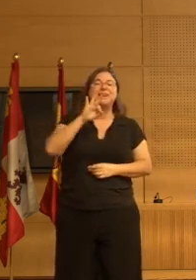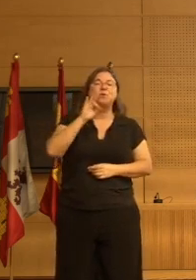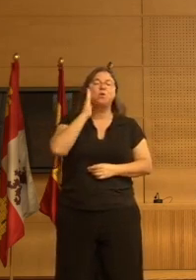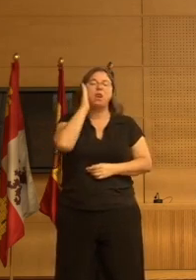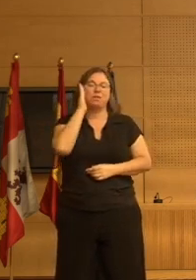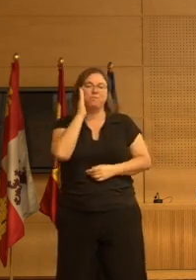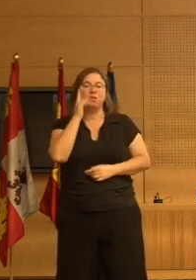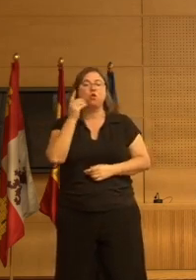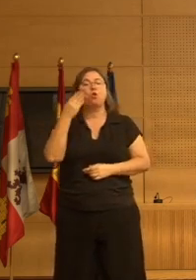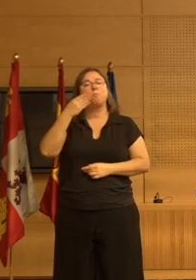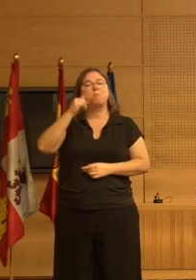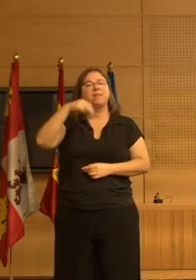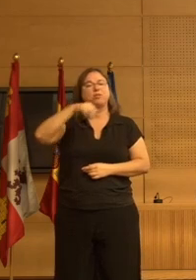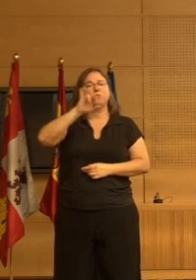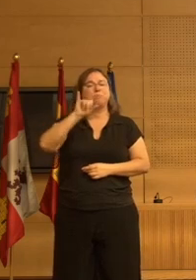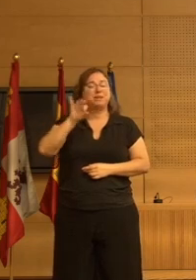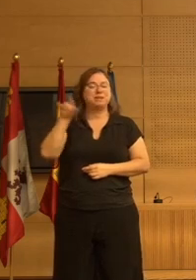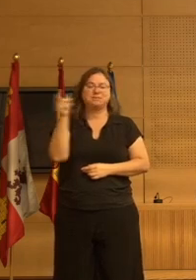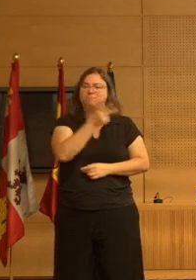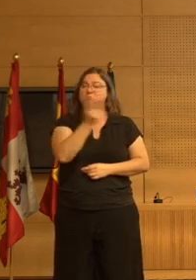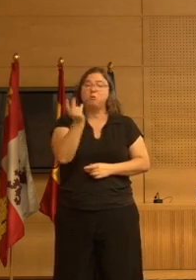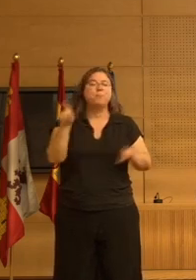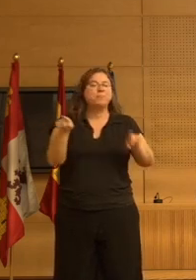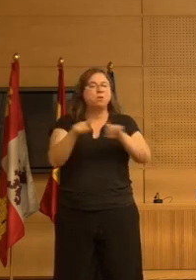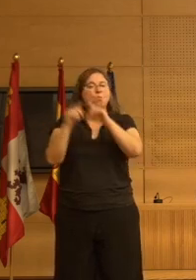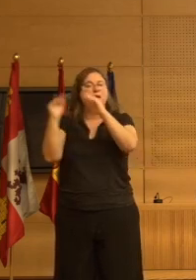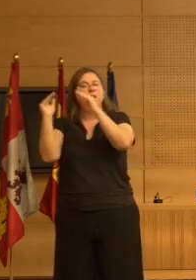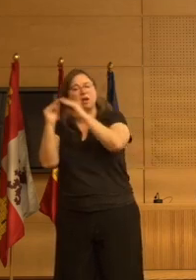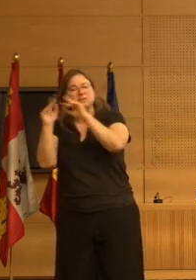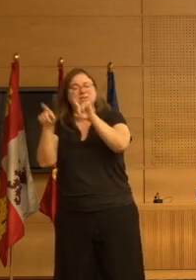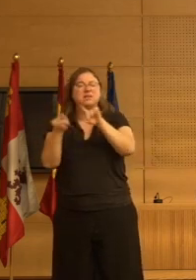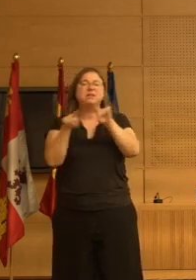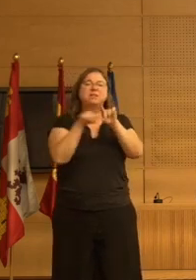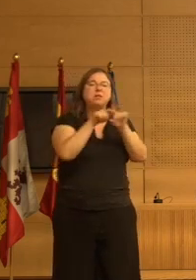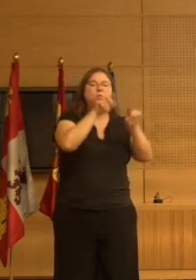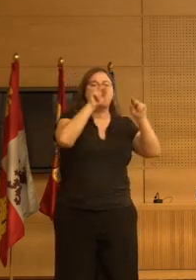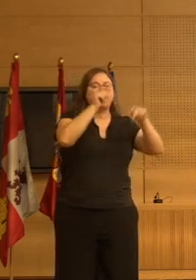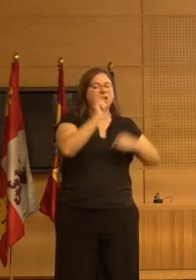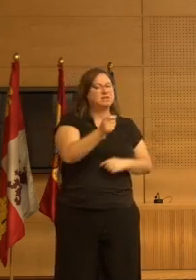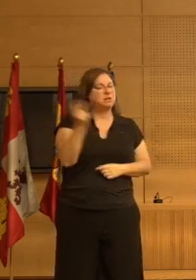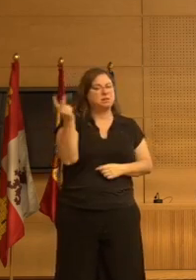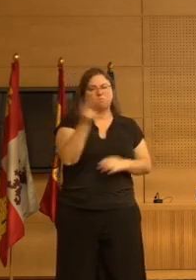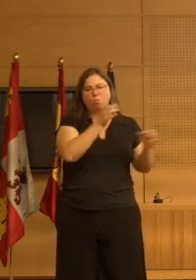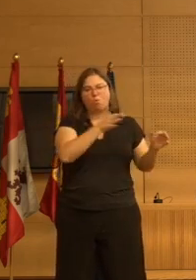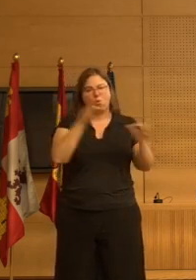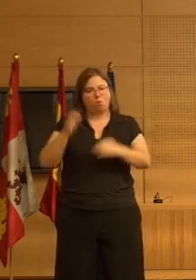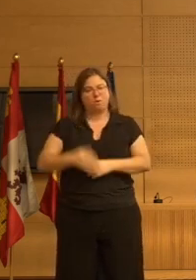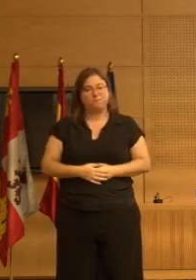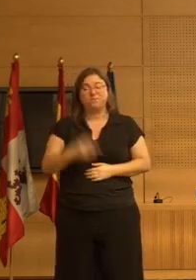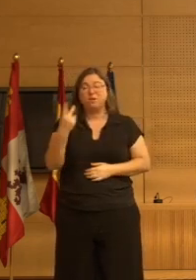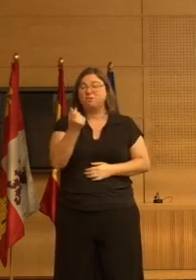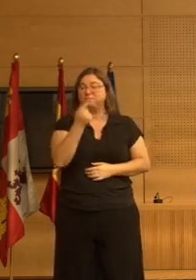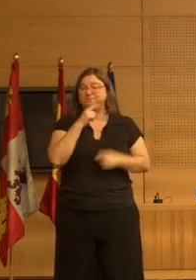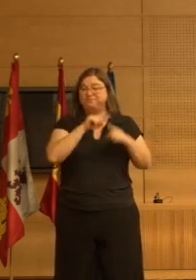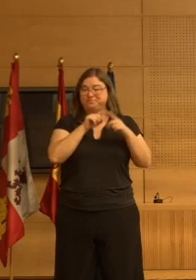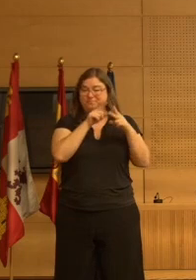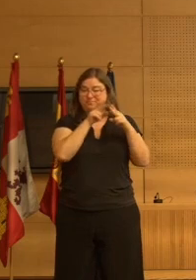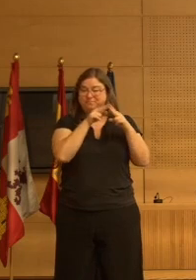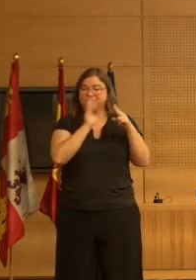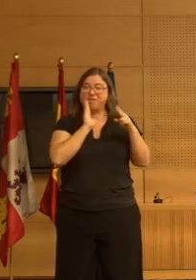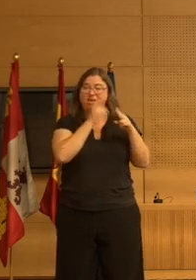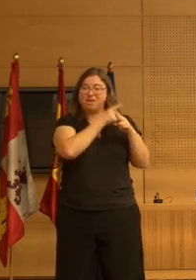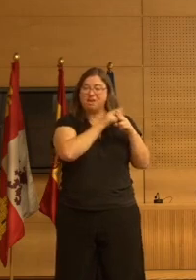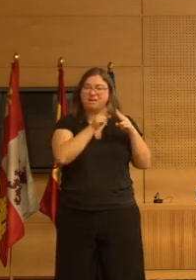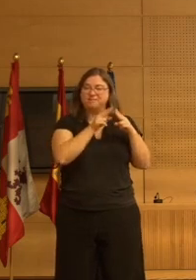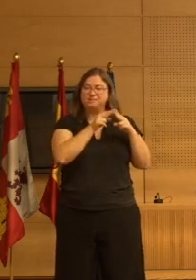en la comunidad o en las instituciones. Estos dos fármacos, estos dos tipos de fármacos,